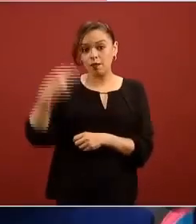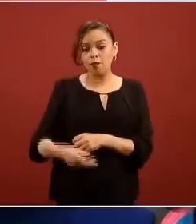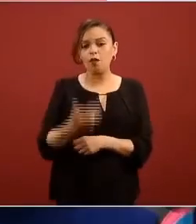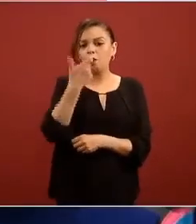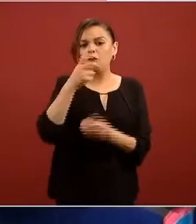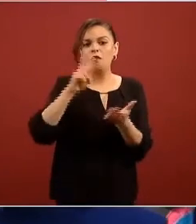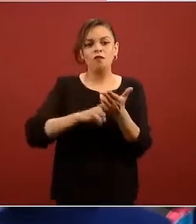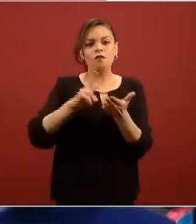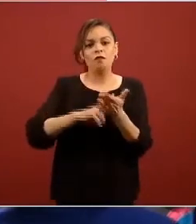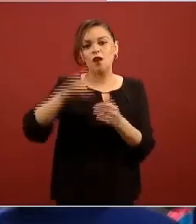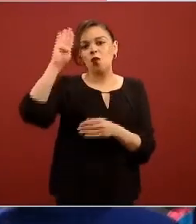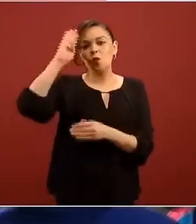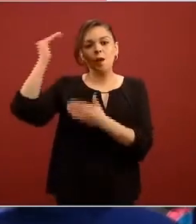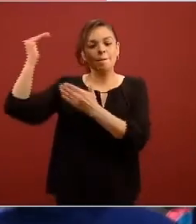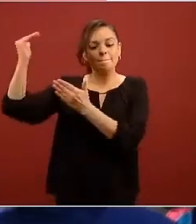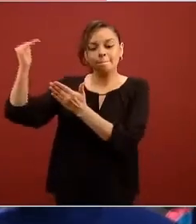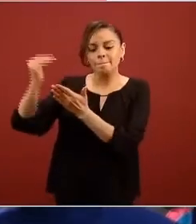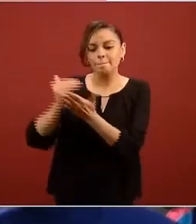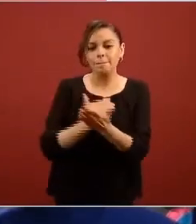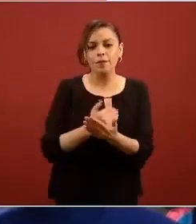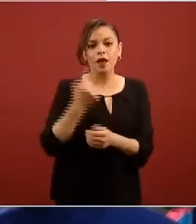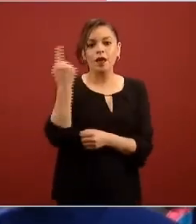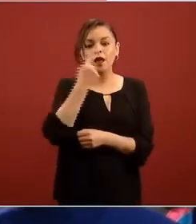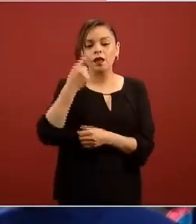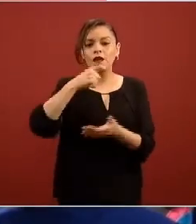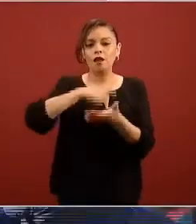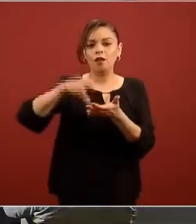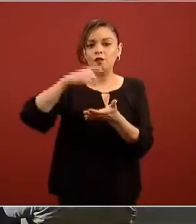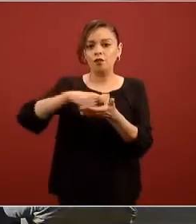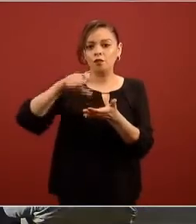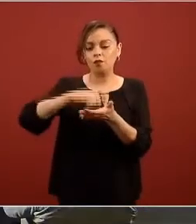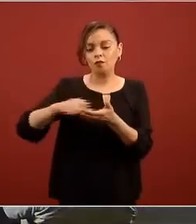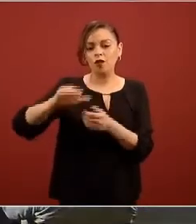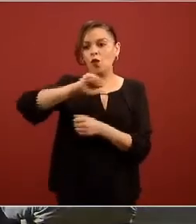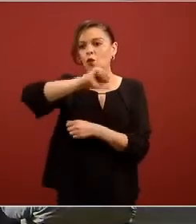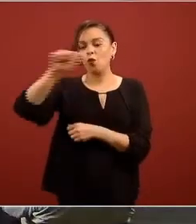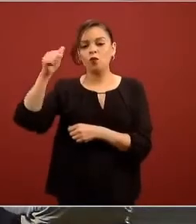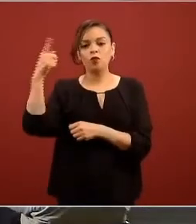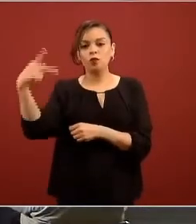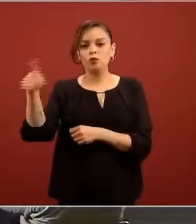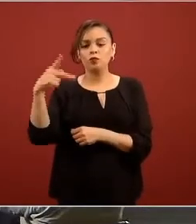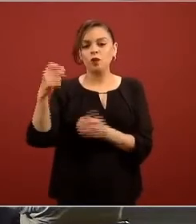el que se está consiguiendo en ventiladores comerciales la que sigue